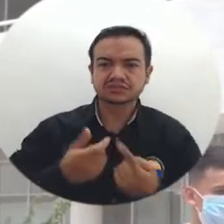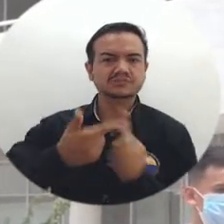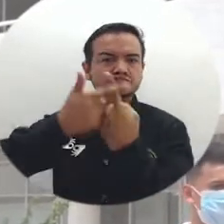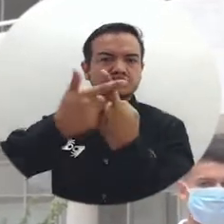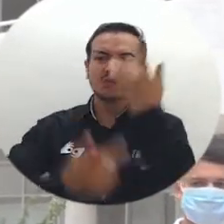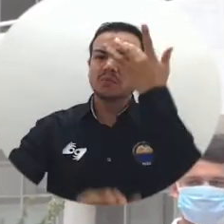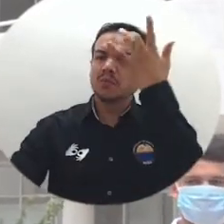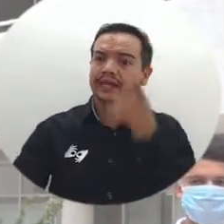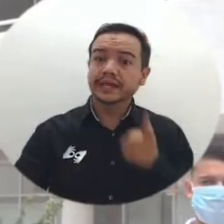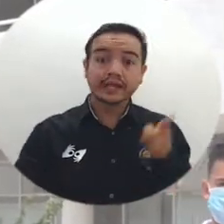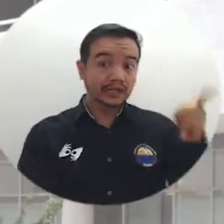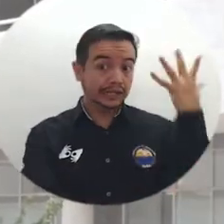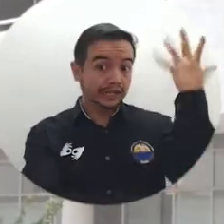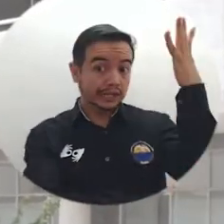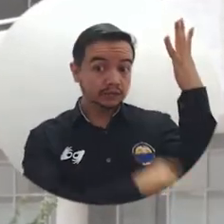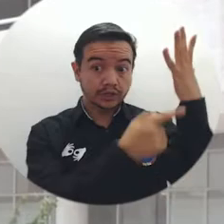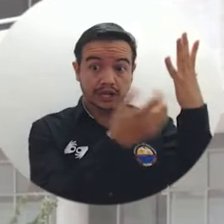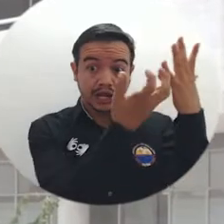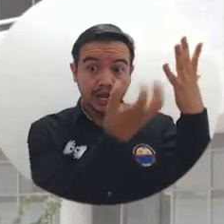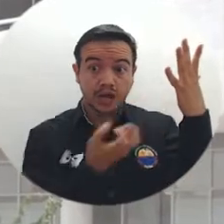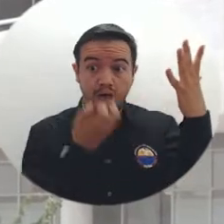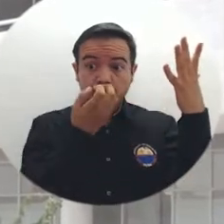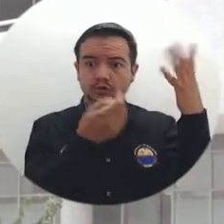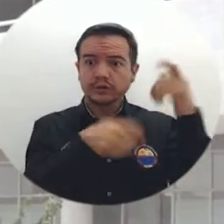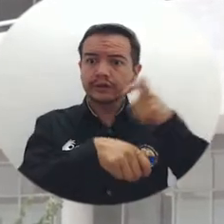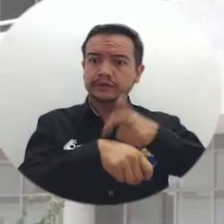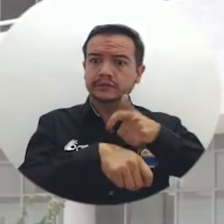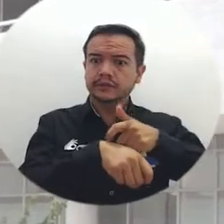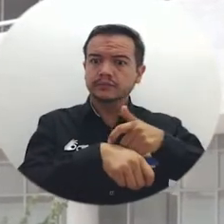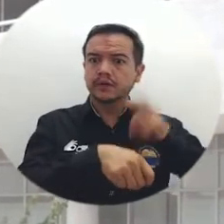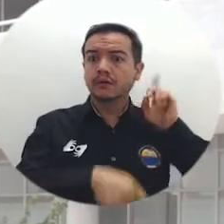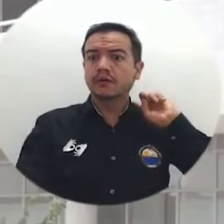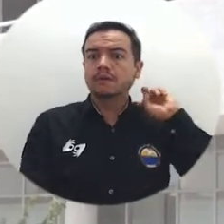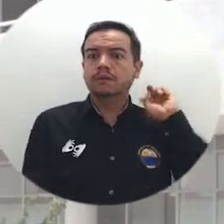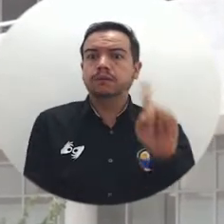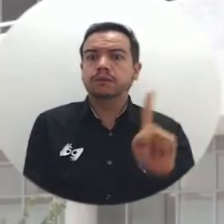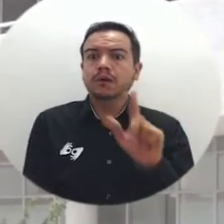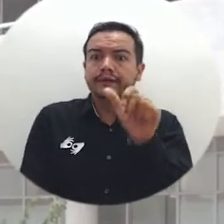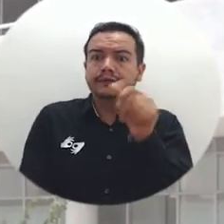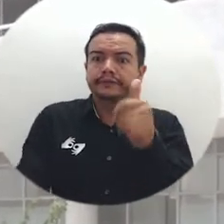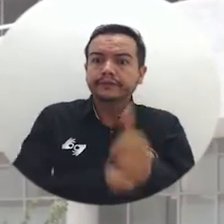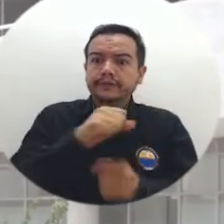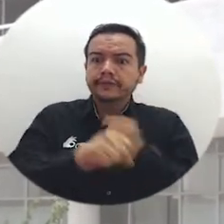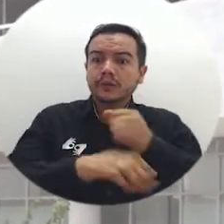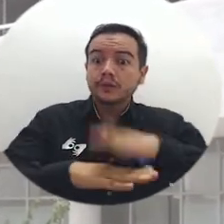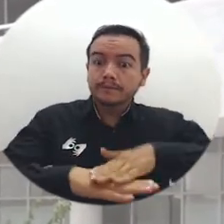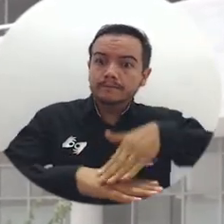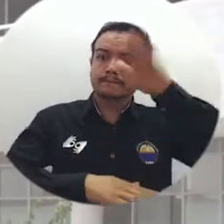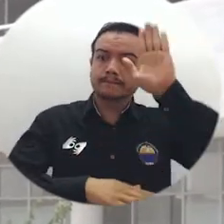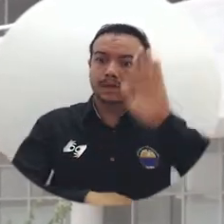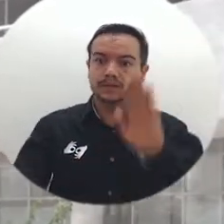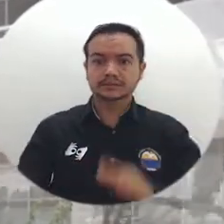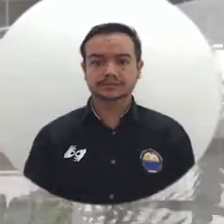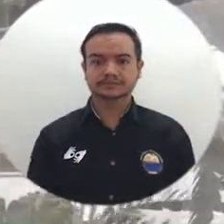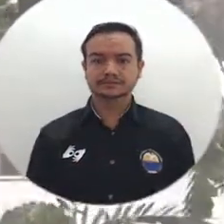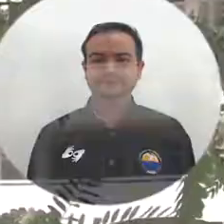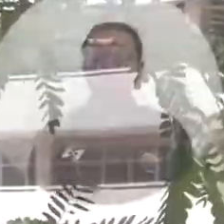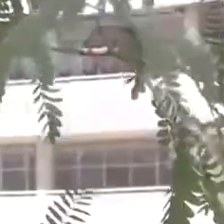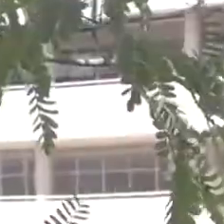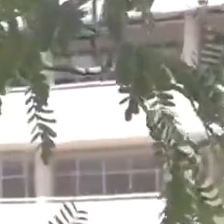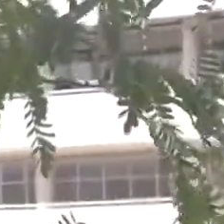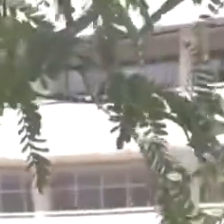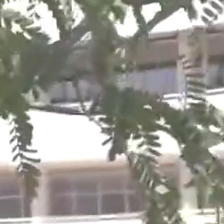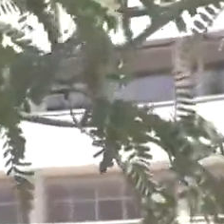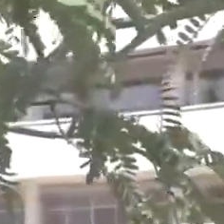que es un árbol que para que dé fruto, pues debe pasar una cantidad de años, más de una década para que podamos ver resultados.